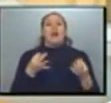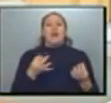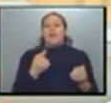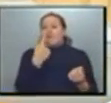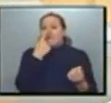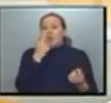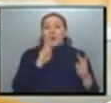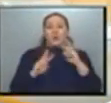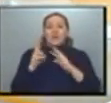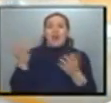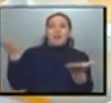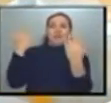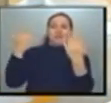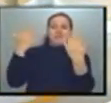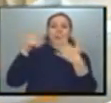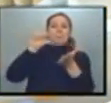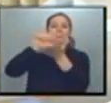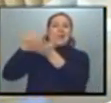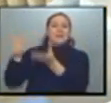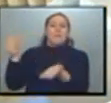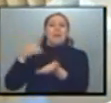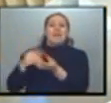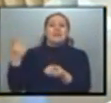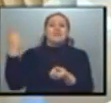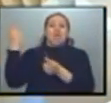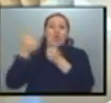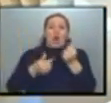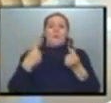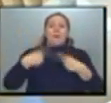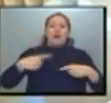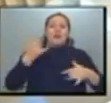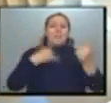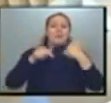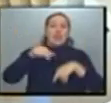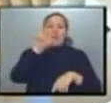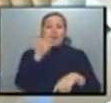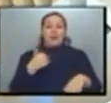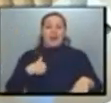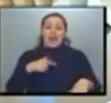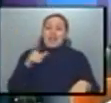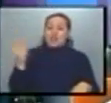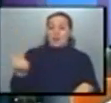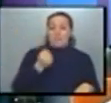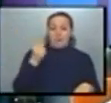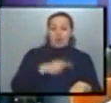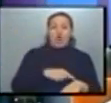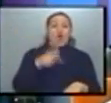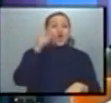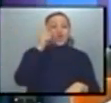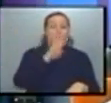más capitales extranjeros, más inversión para la República Argentina. Bueno, y eso es muy importante. 8.22, cerramos bloque así.